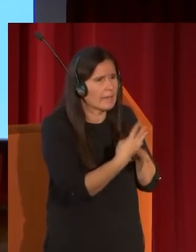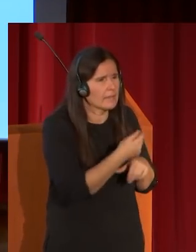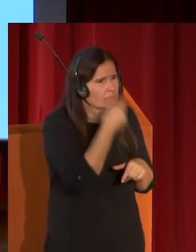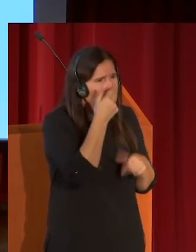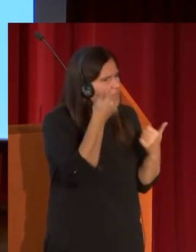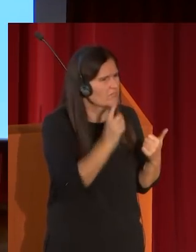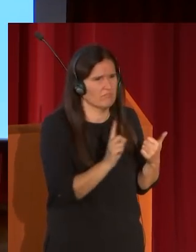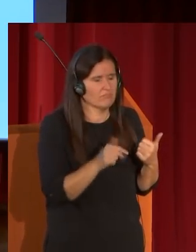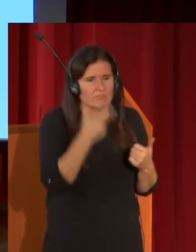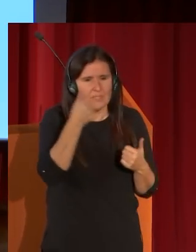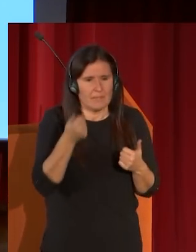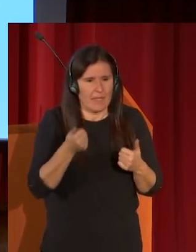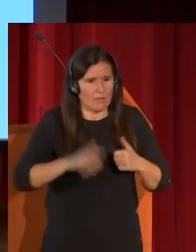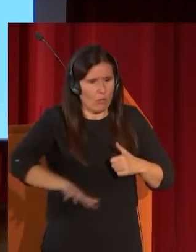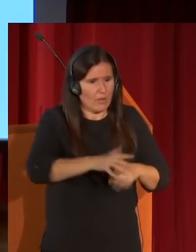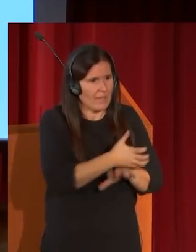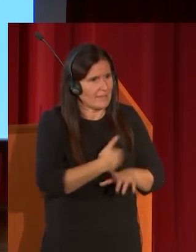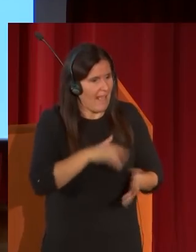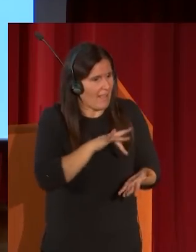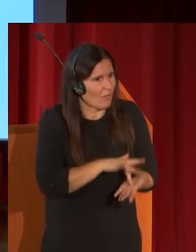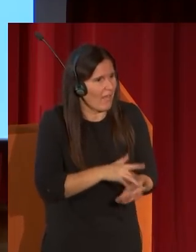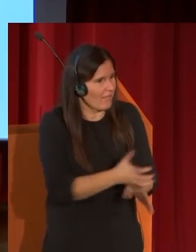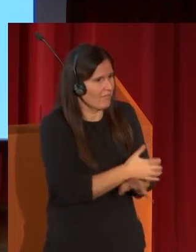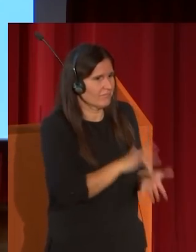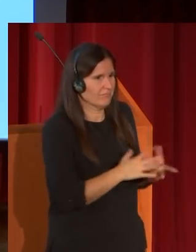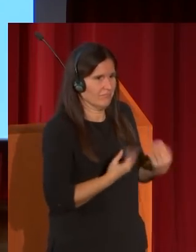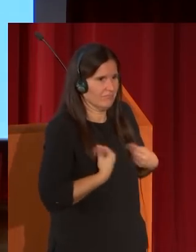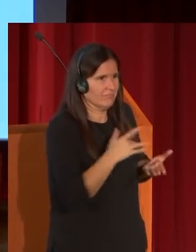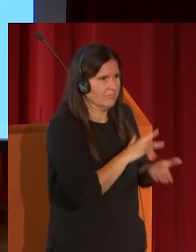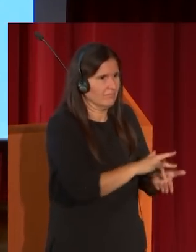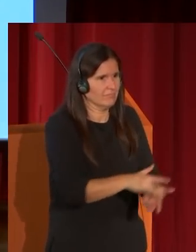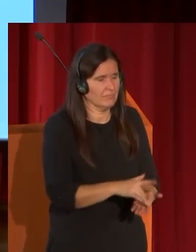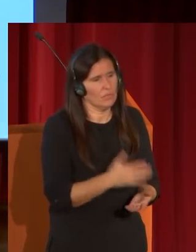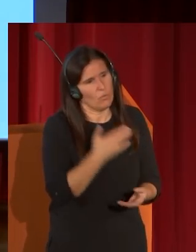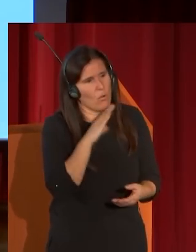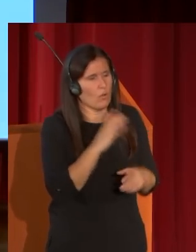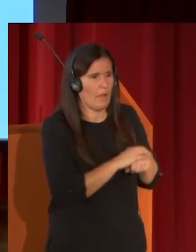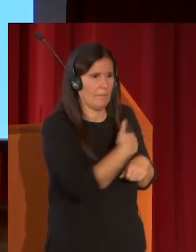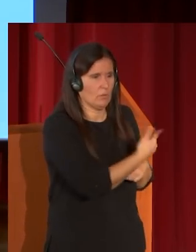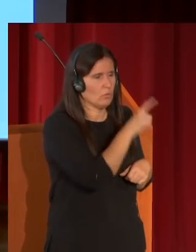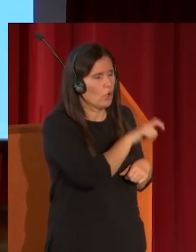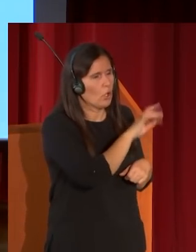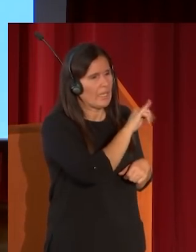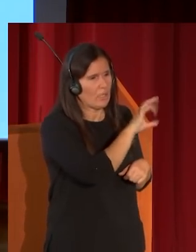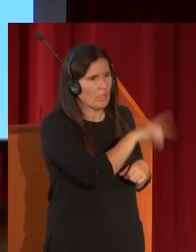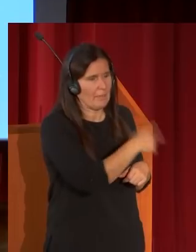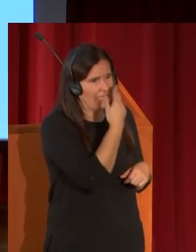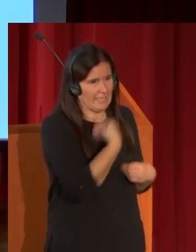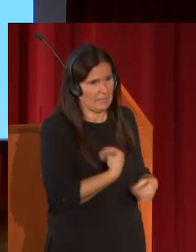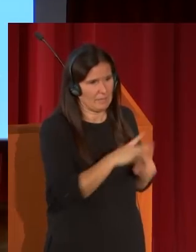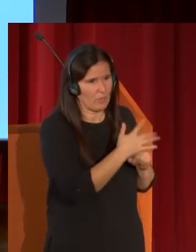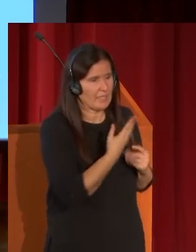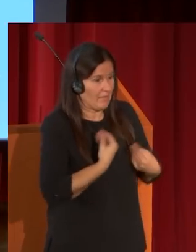que le interesa el espacio vivido un poco también como Martín Rico ocurre en ese momento y lo mismo cuando